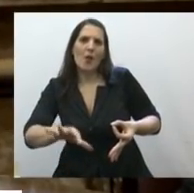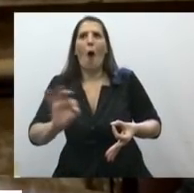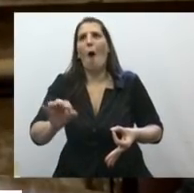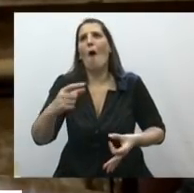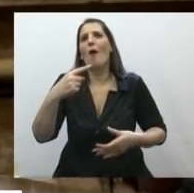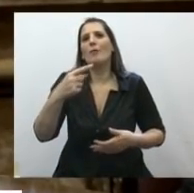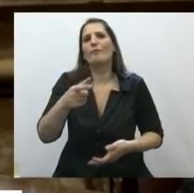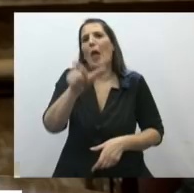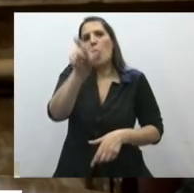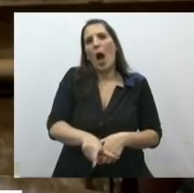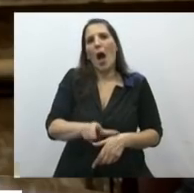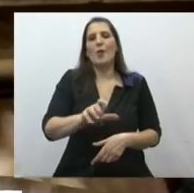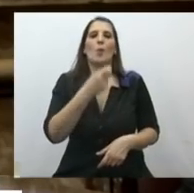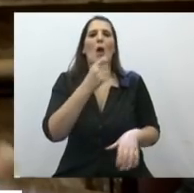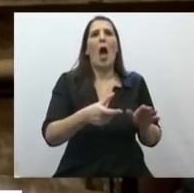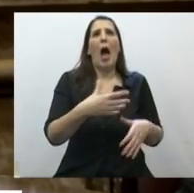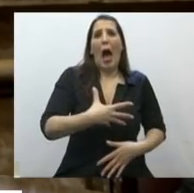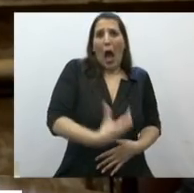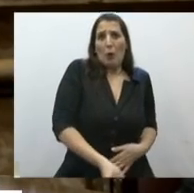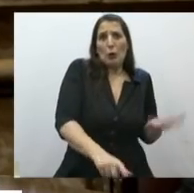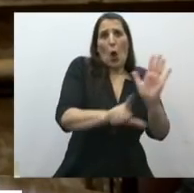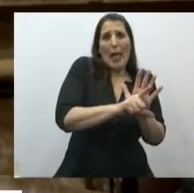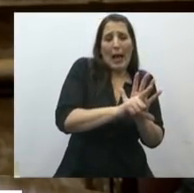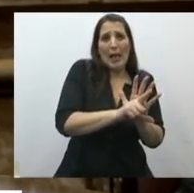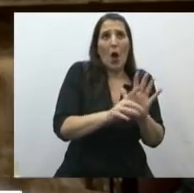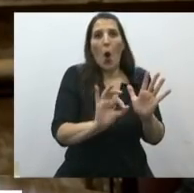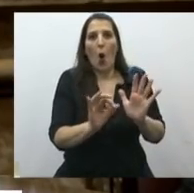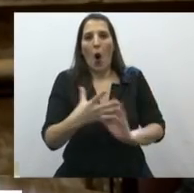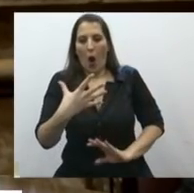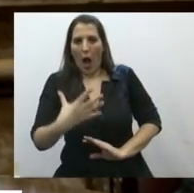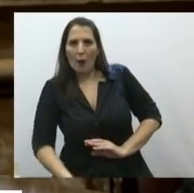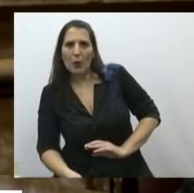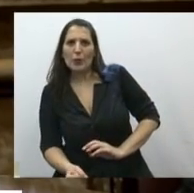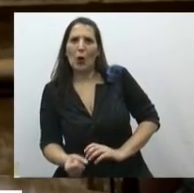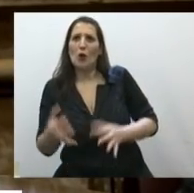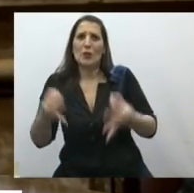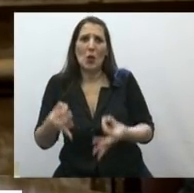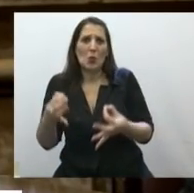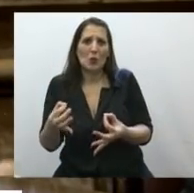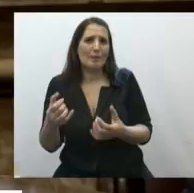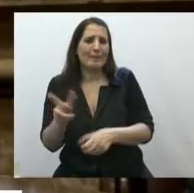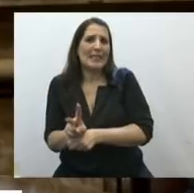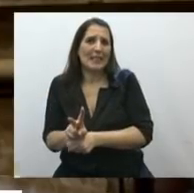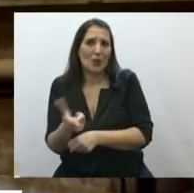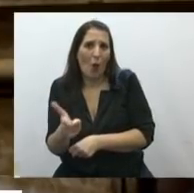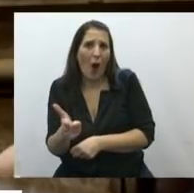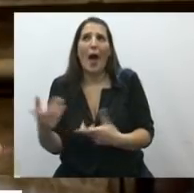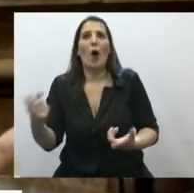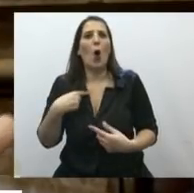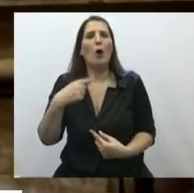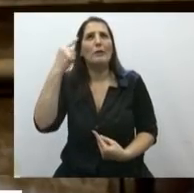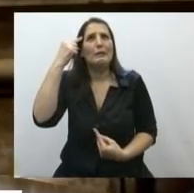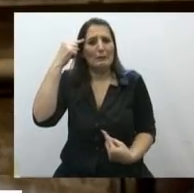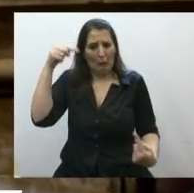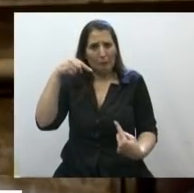si aborto legal, si aborto inseguro, si objeción de conciencia, el derecho internacional, o sea,